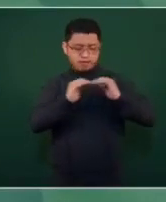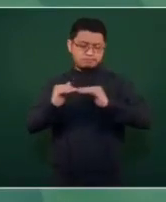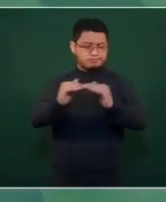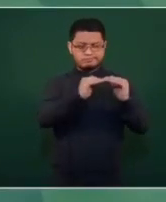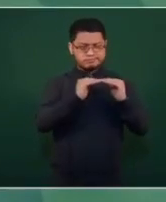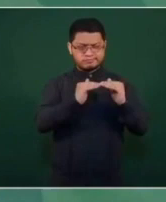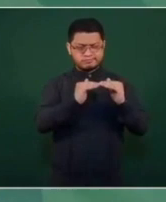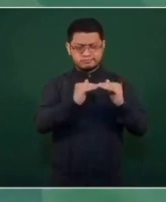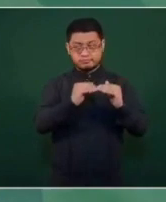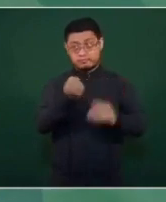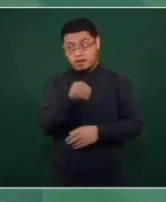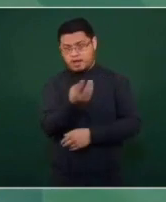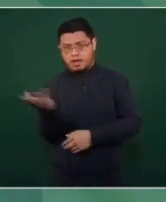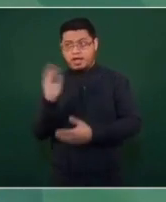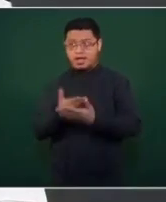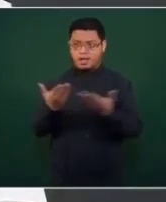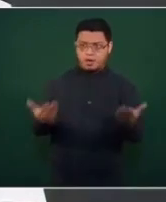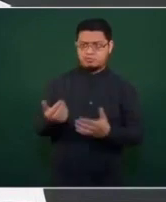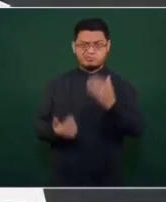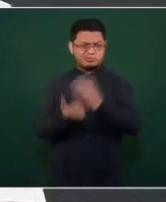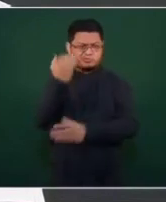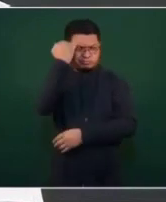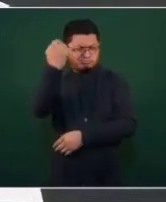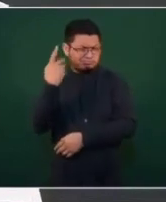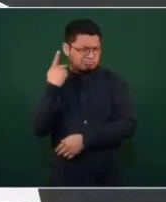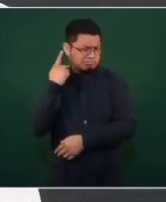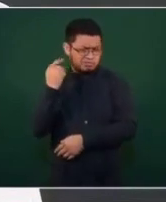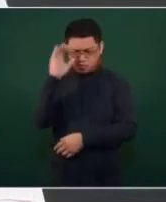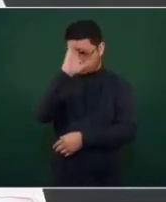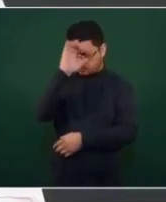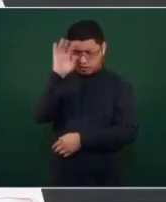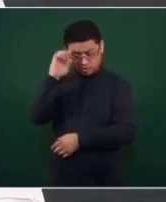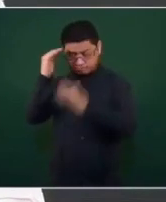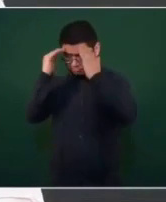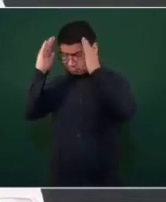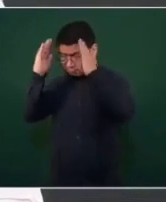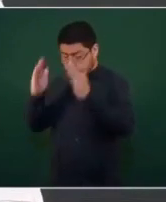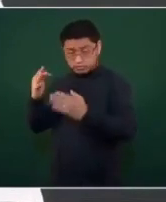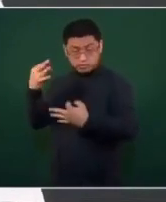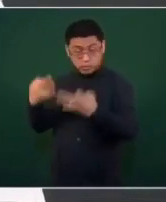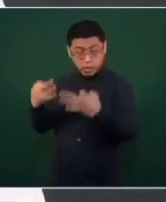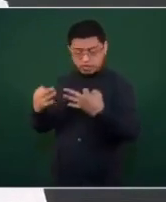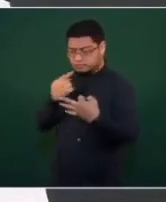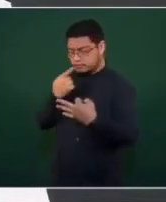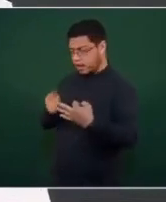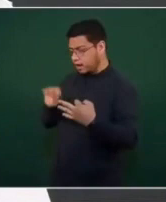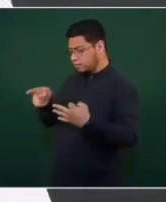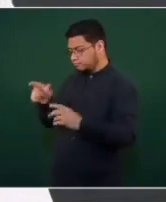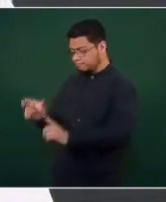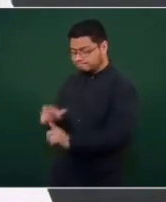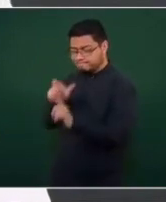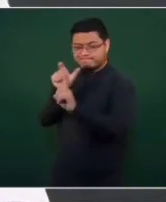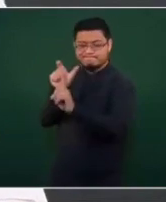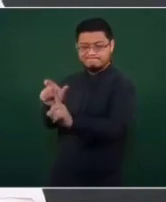el modelo neoliberal o neoporfillista es que los jueces se dedicaron a proteger a los